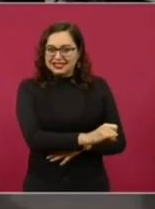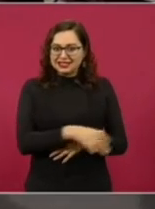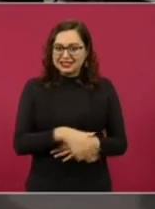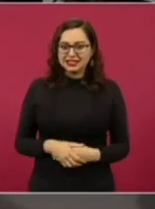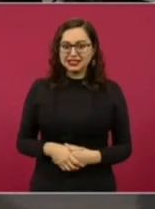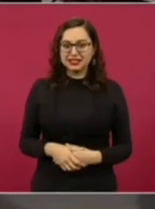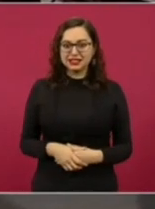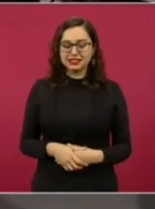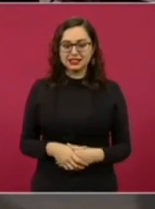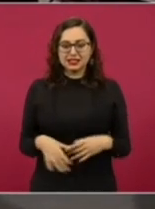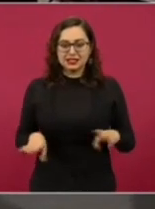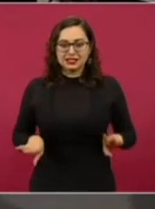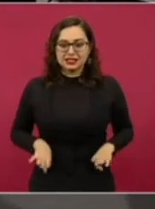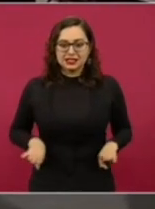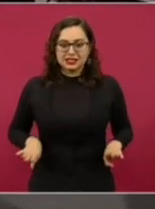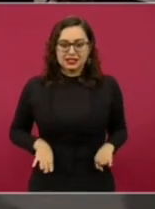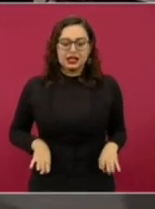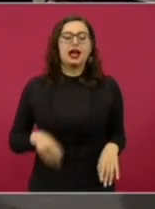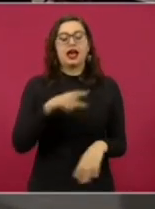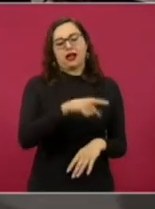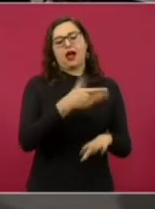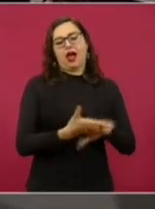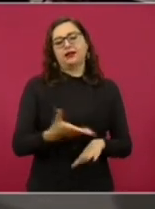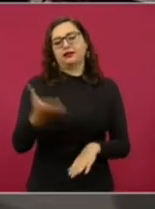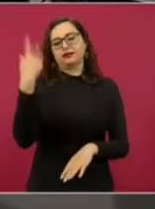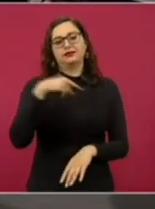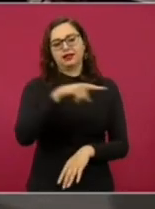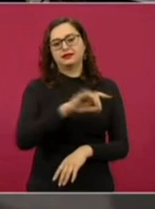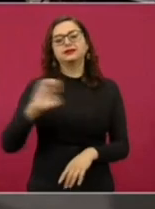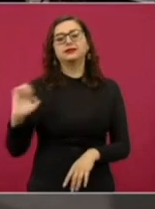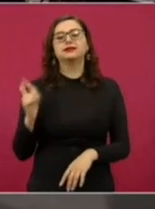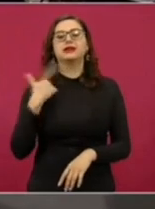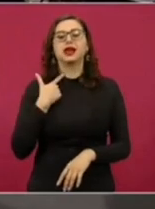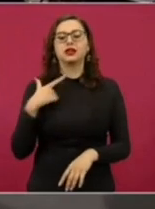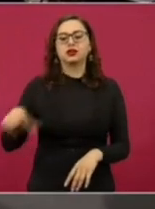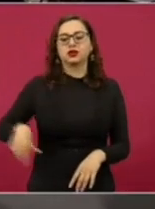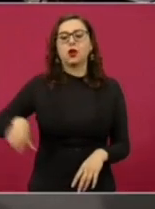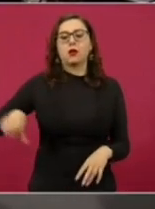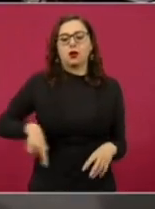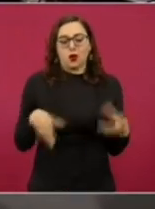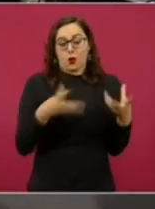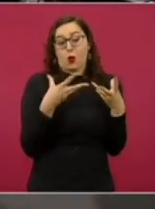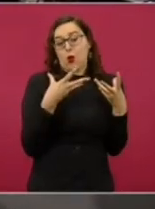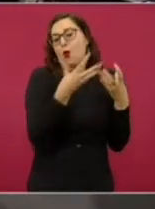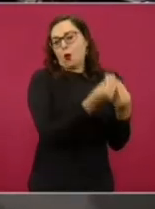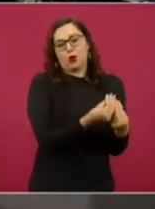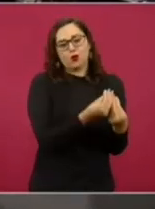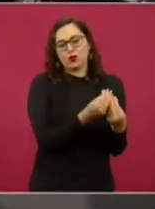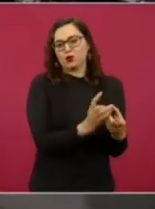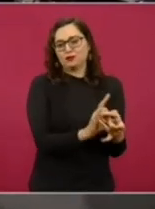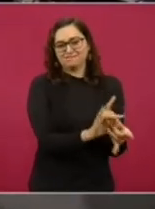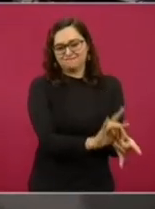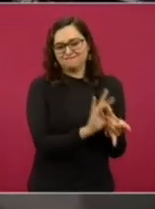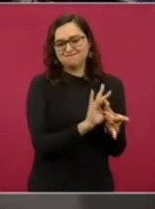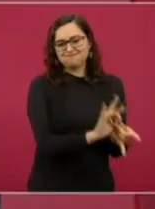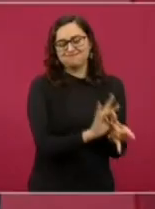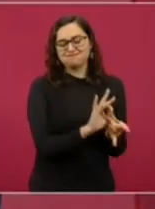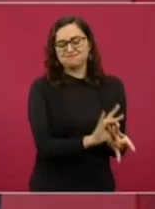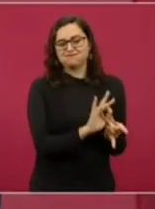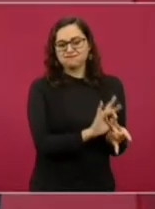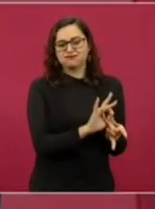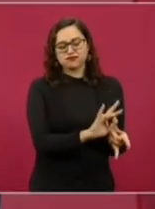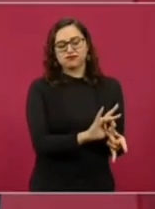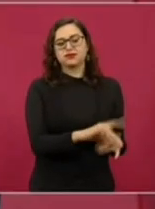y de ciertos sectores de clase media a los que tenían muy engañados,